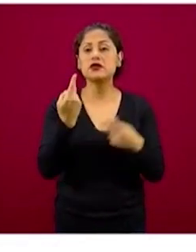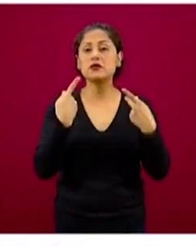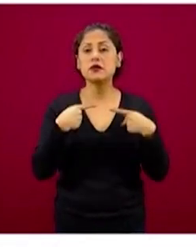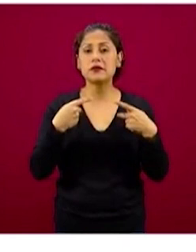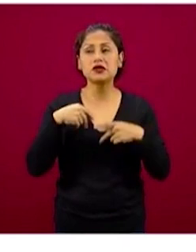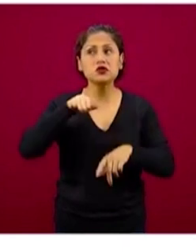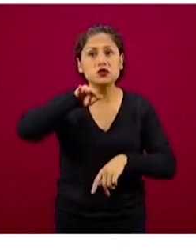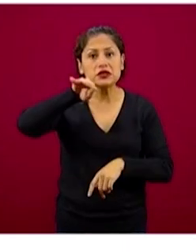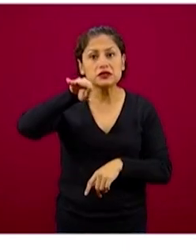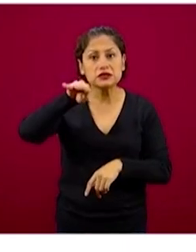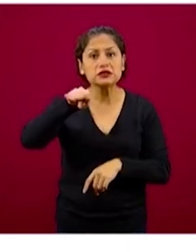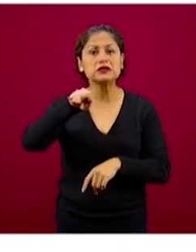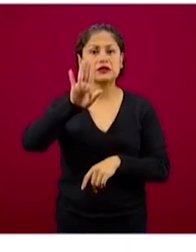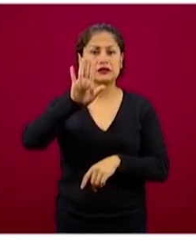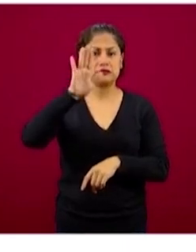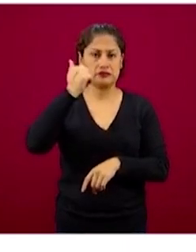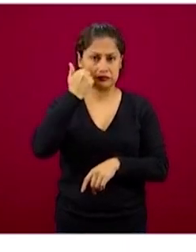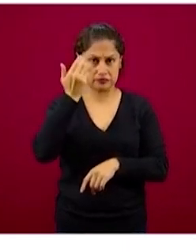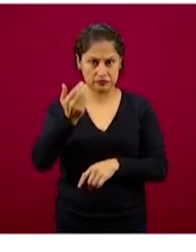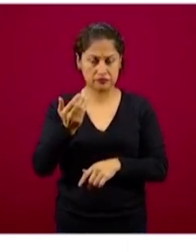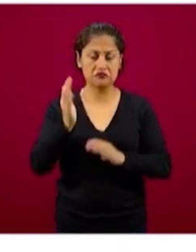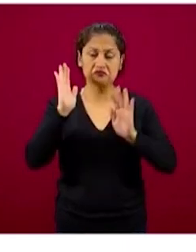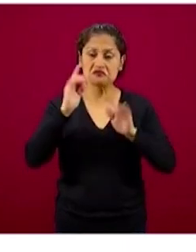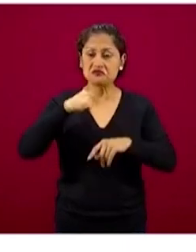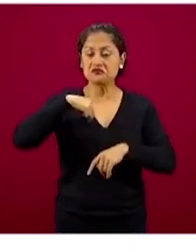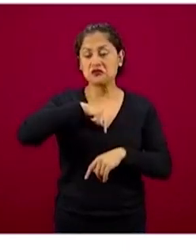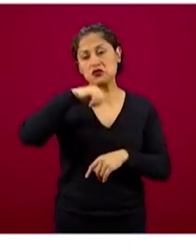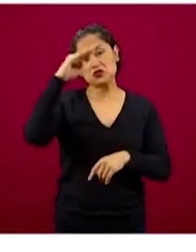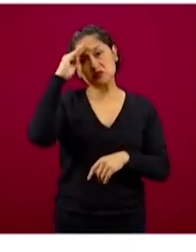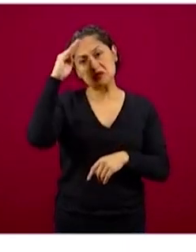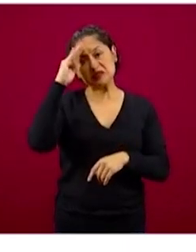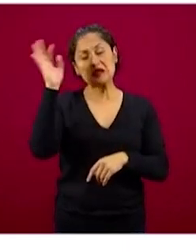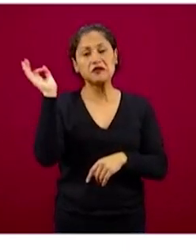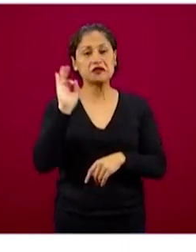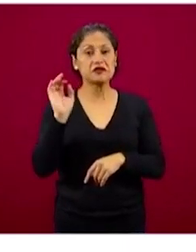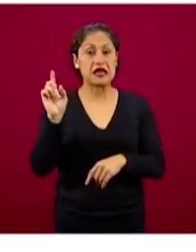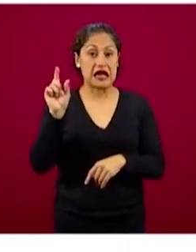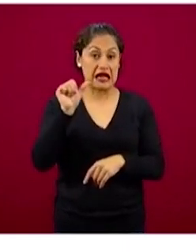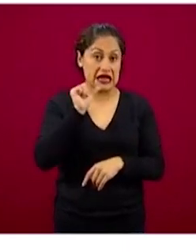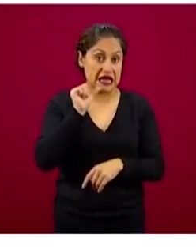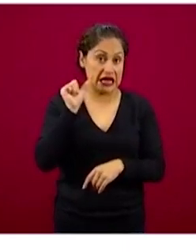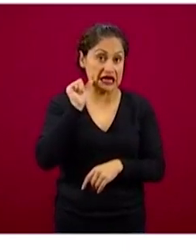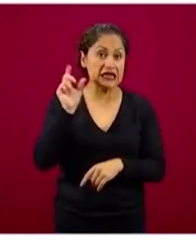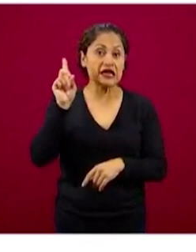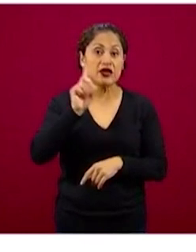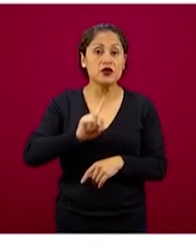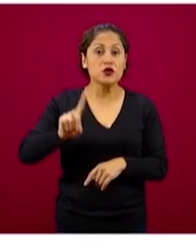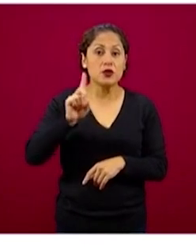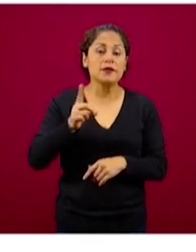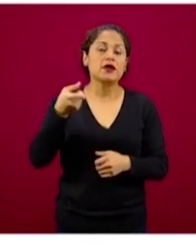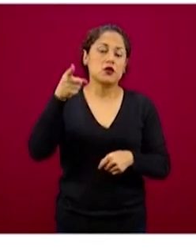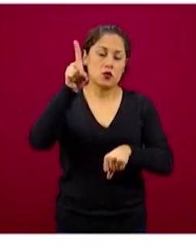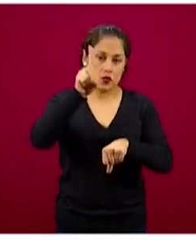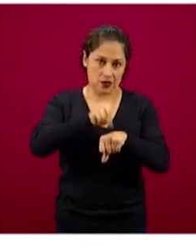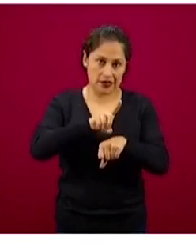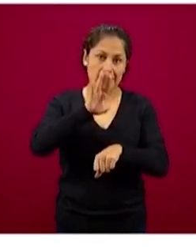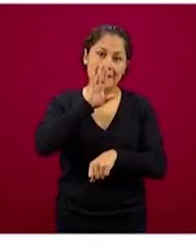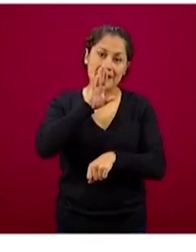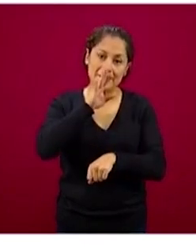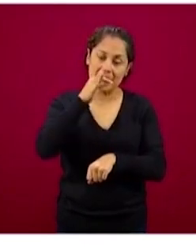Podemos pensar que el domingo y Día de las Madres pocas personas están quizá viendo